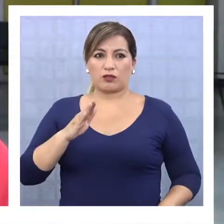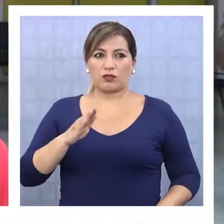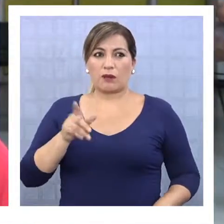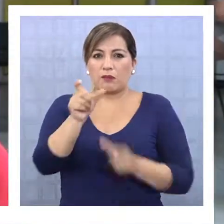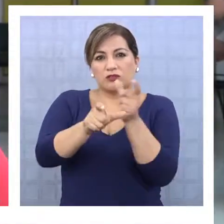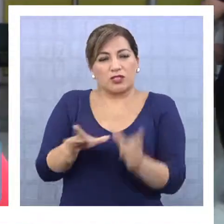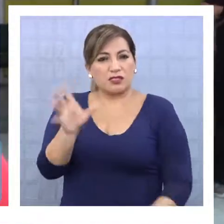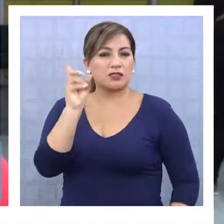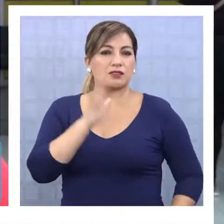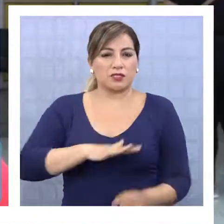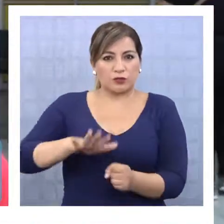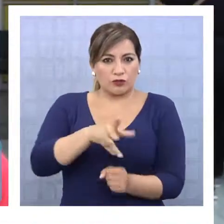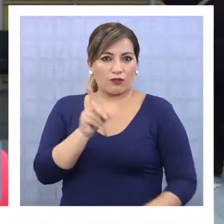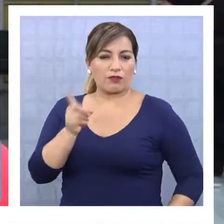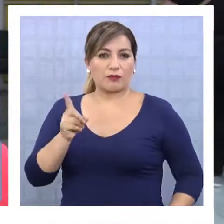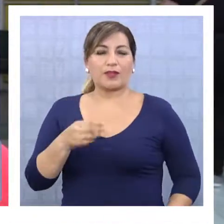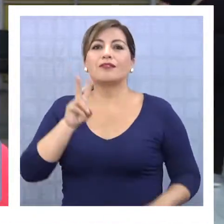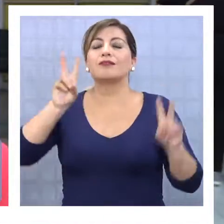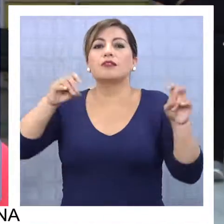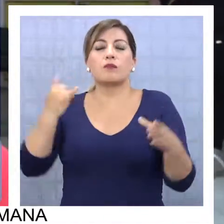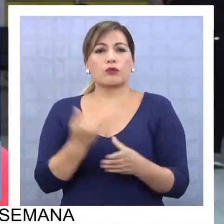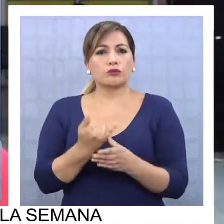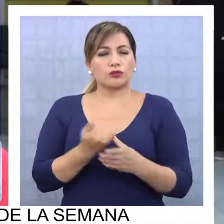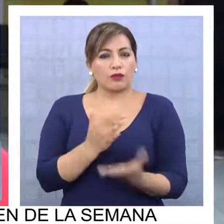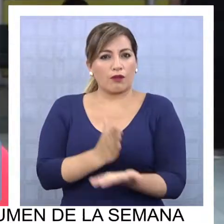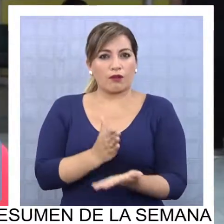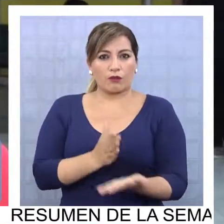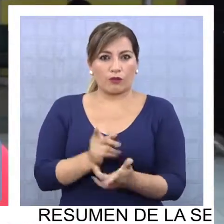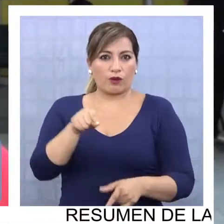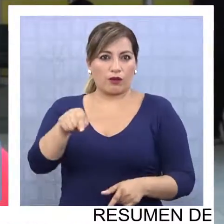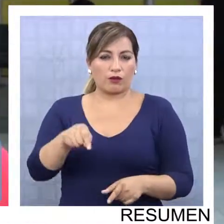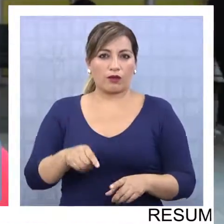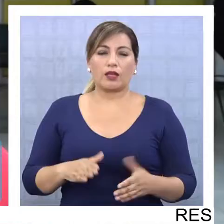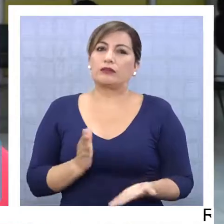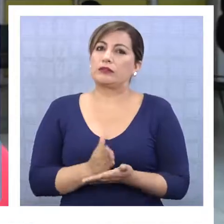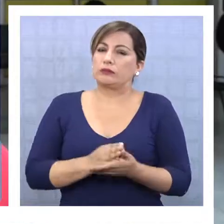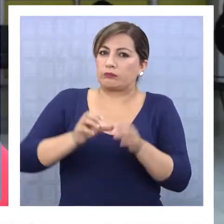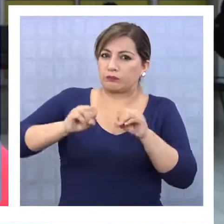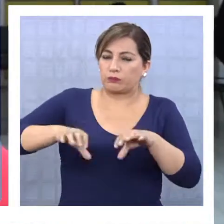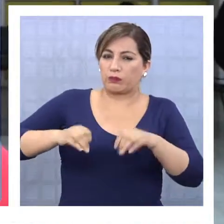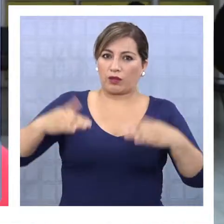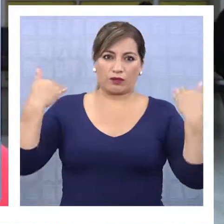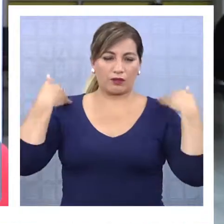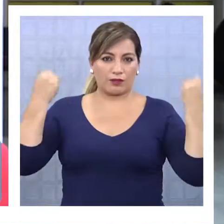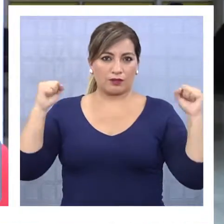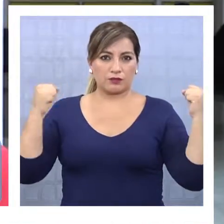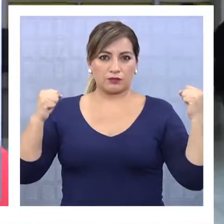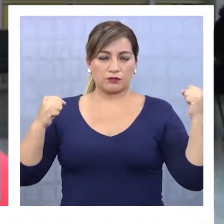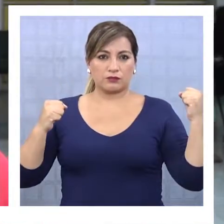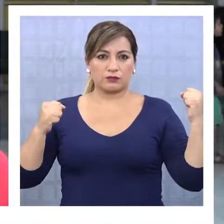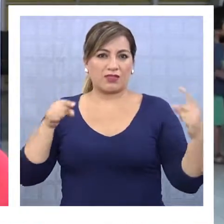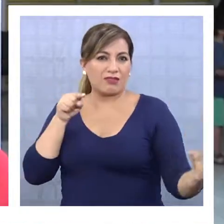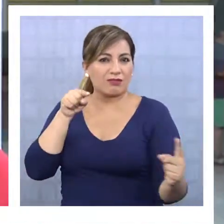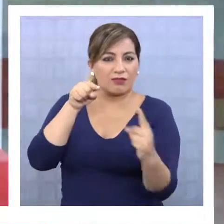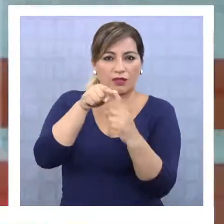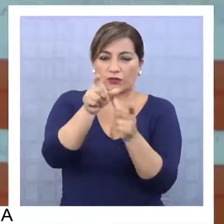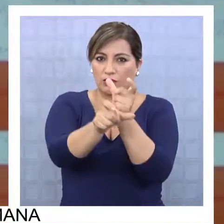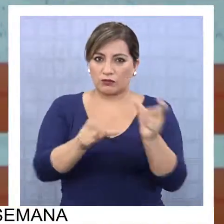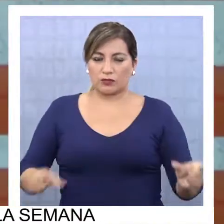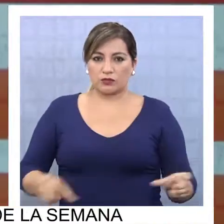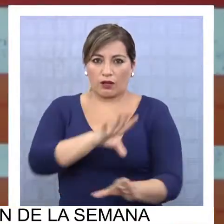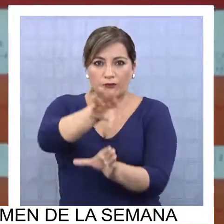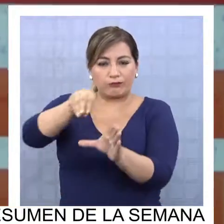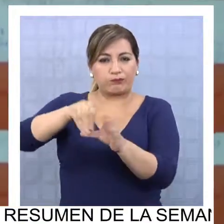evaluación para personas en situación de discapacidad, también en temas de inclusión escolar, lo que tiene que ver con las clases de educación física directamente con los muchachos,